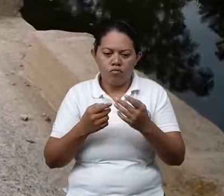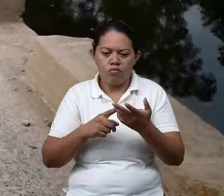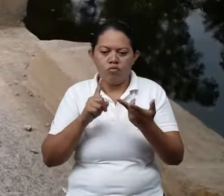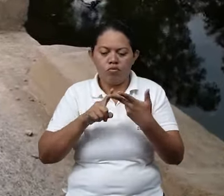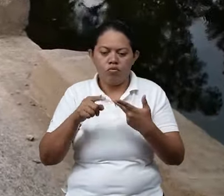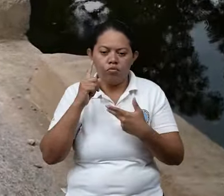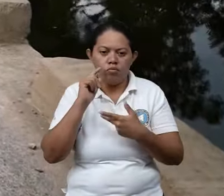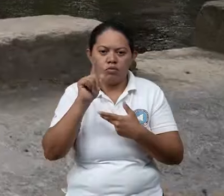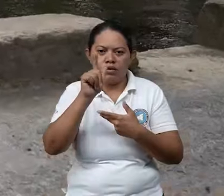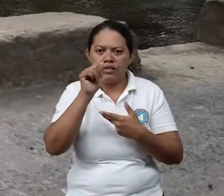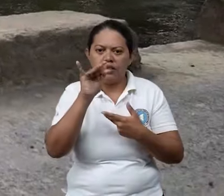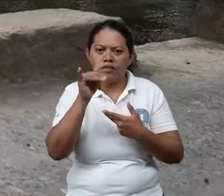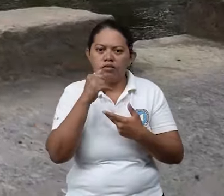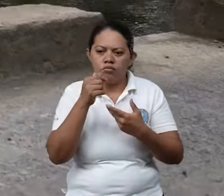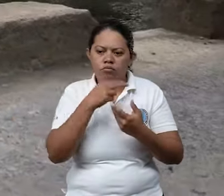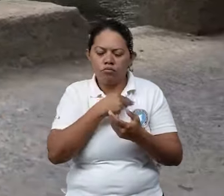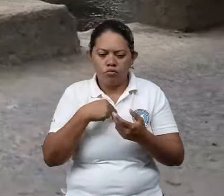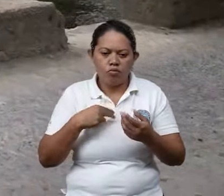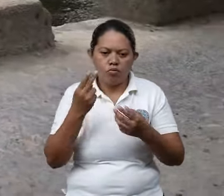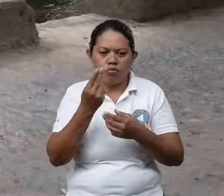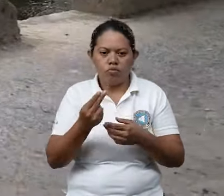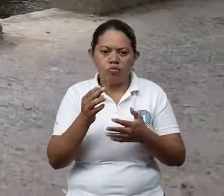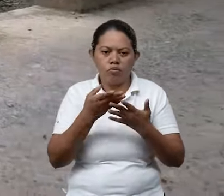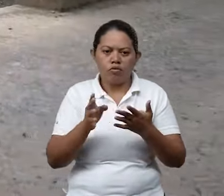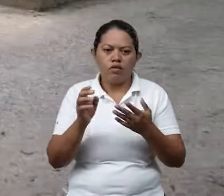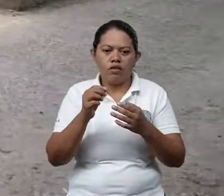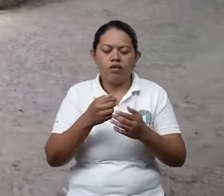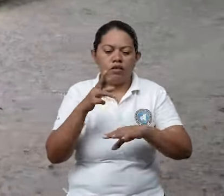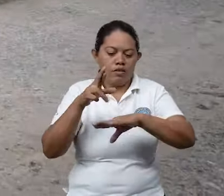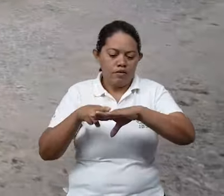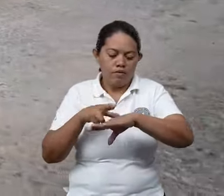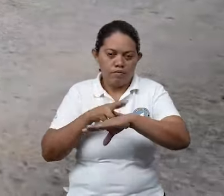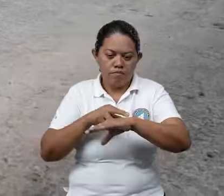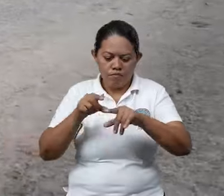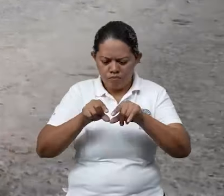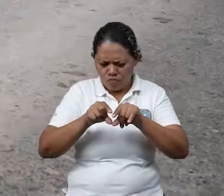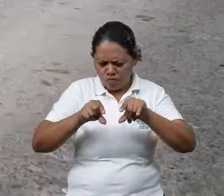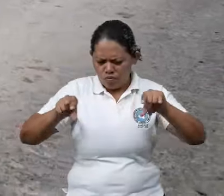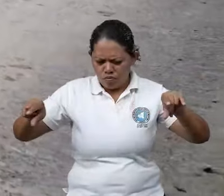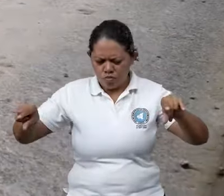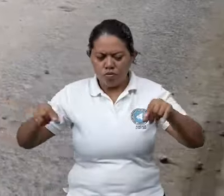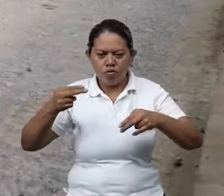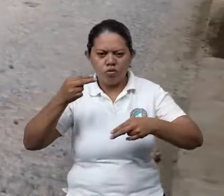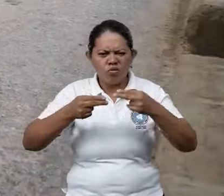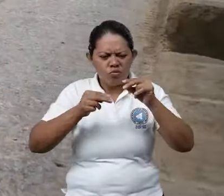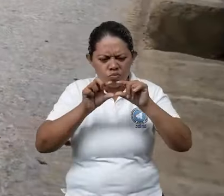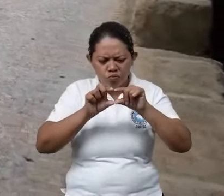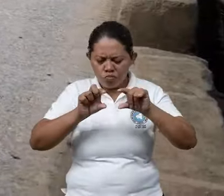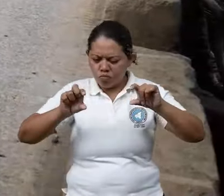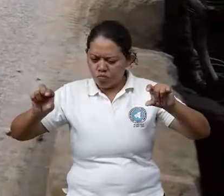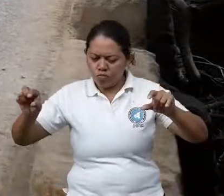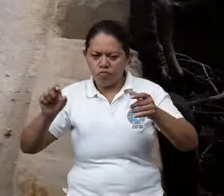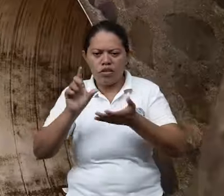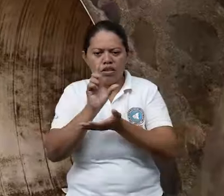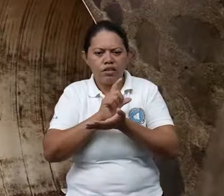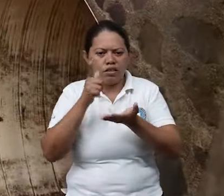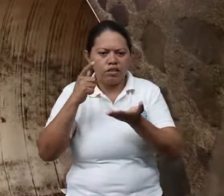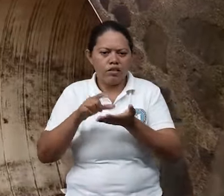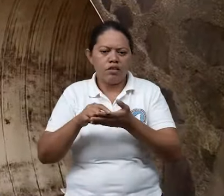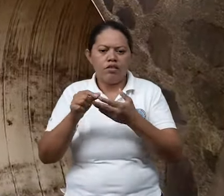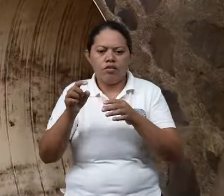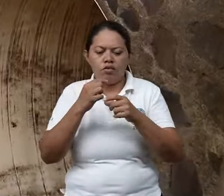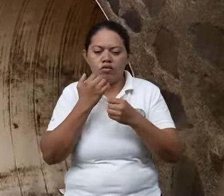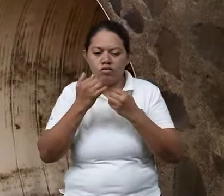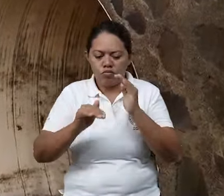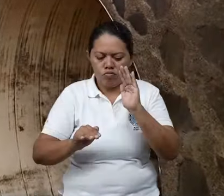conocemos como linímetros, que popularmente podríamos decir que son unas reglas milimetradas que contienen específicamente los niveles del río